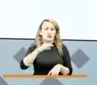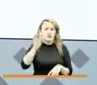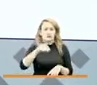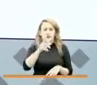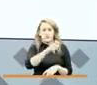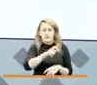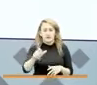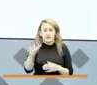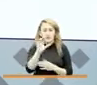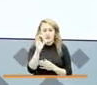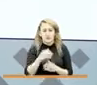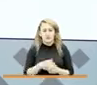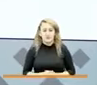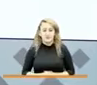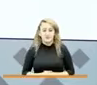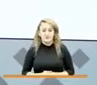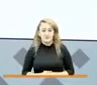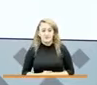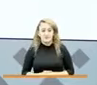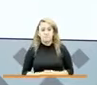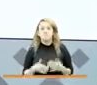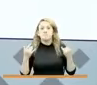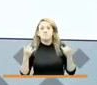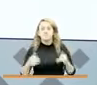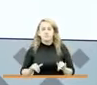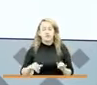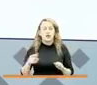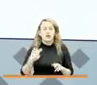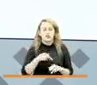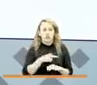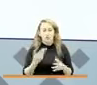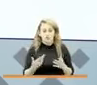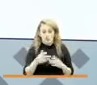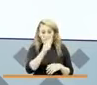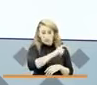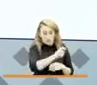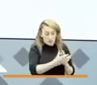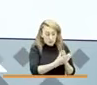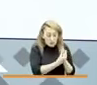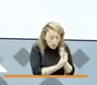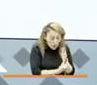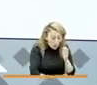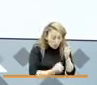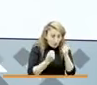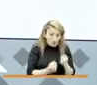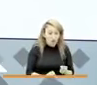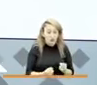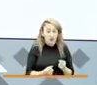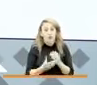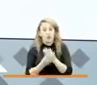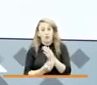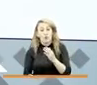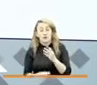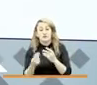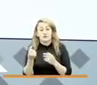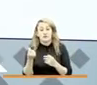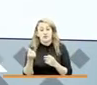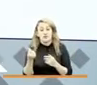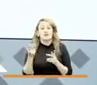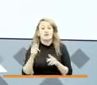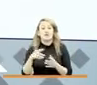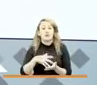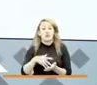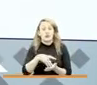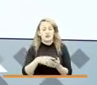Hemos llegado a los colombianos que estaban en pobreza extrema, pobreza monetaria, pero además en situación de